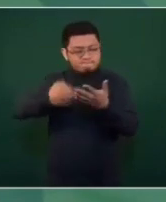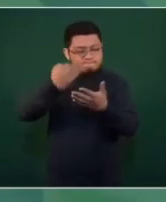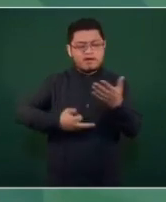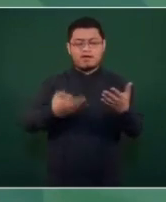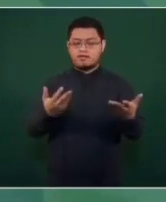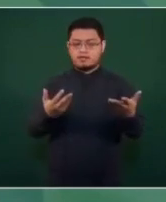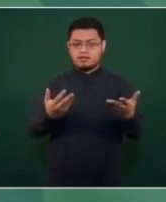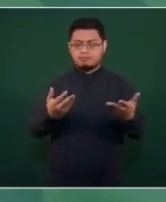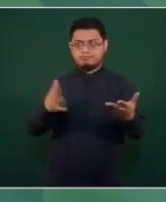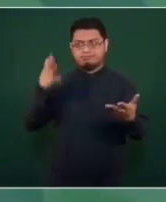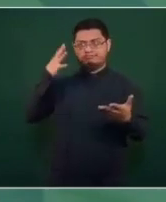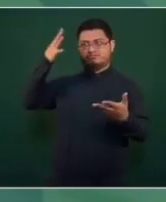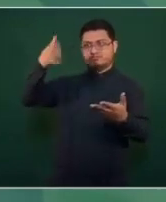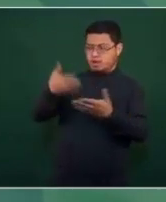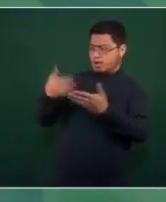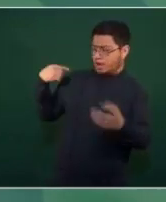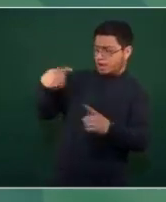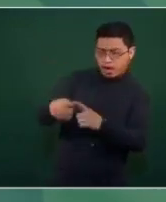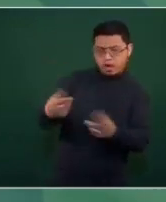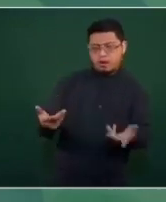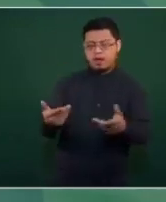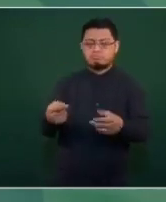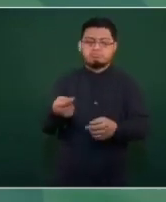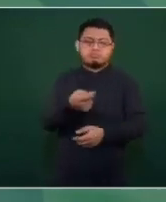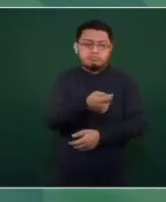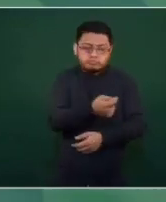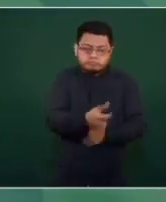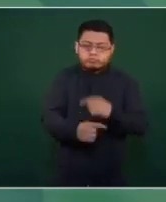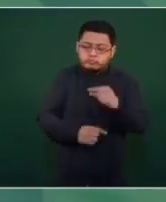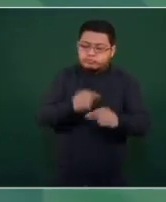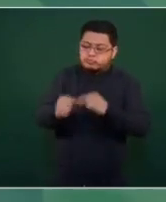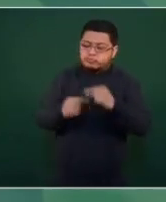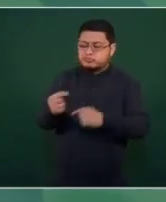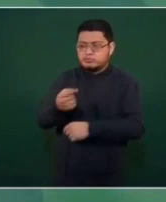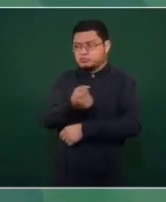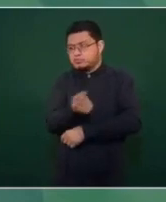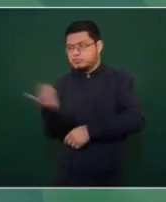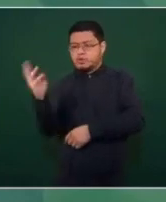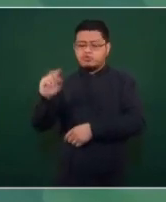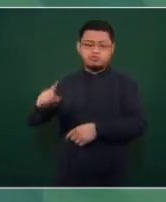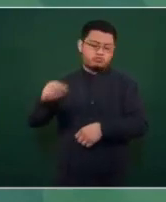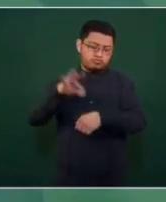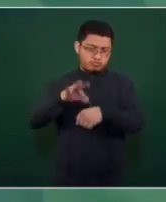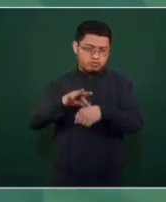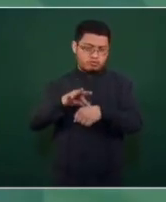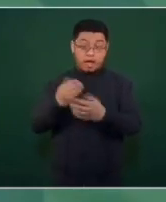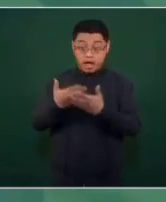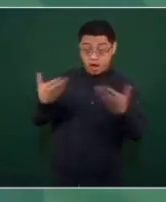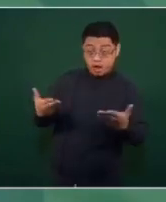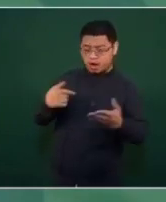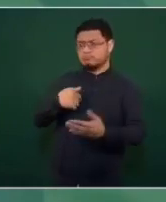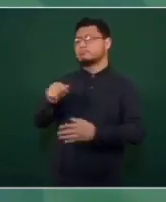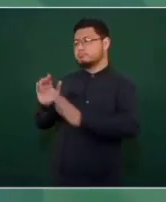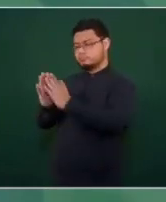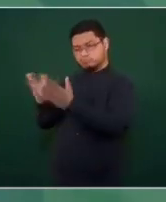déficit de médicos de especialistas entonces decidimos vamos a ampliar las becas para que tengamos especialistas